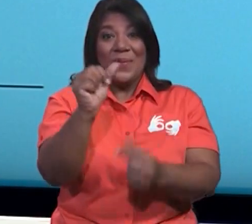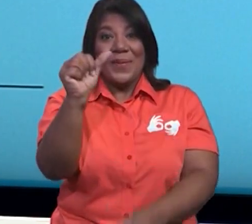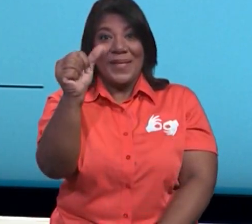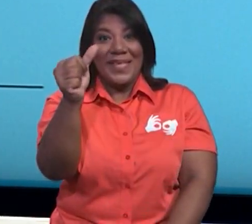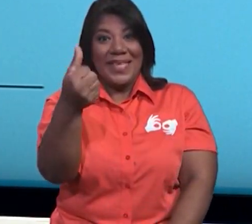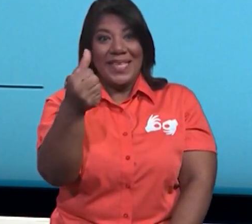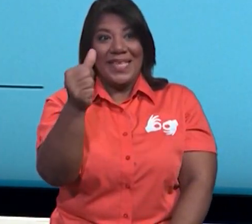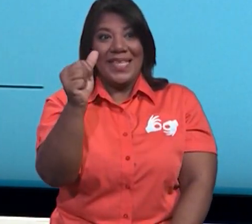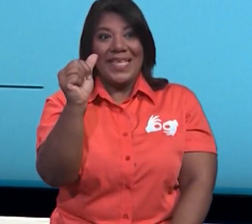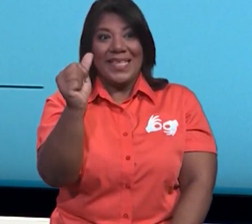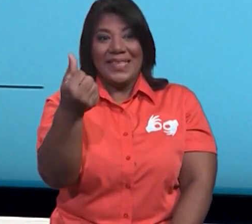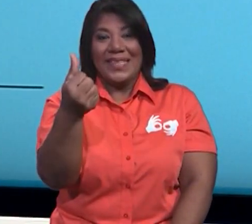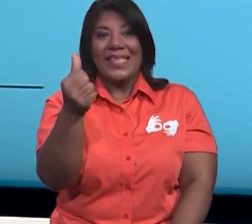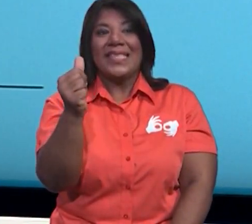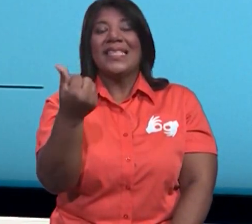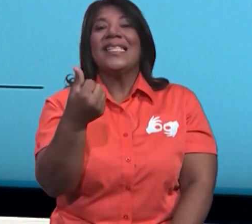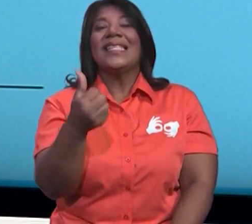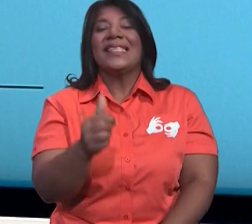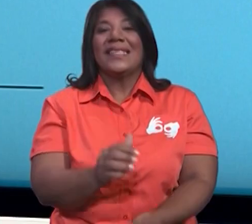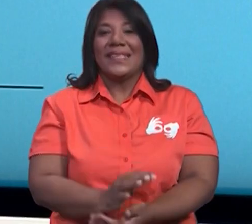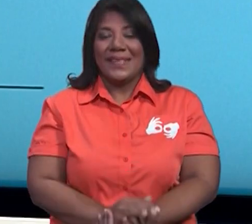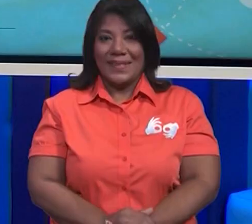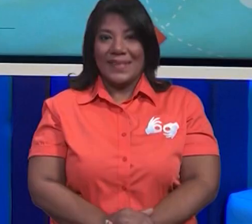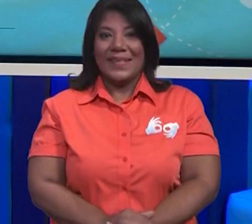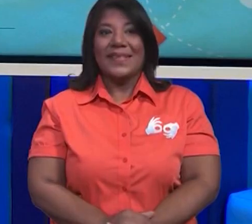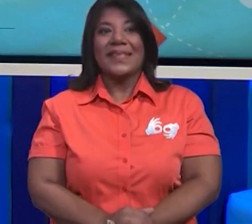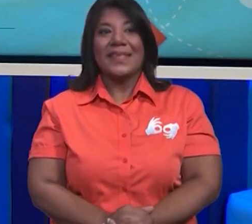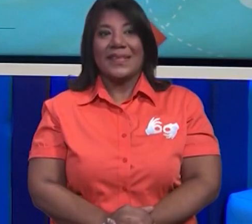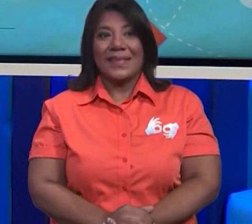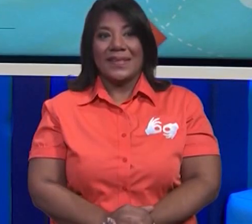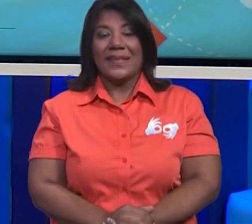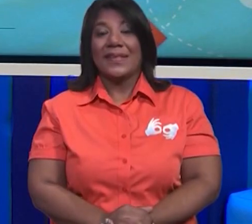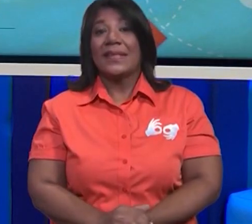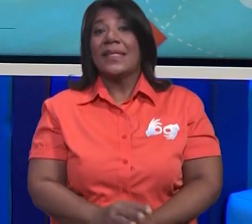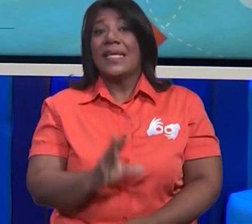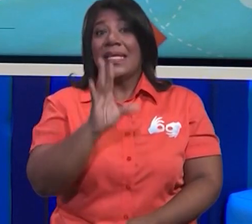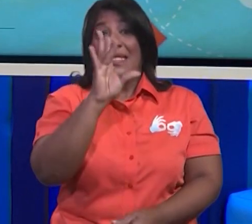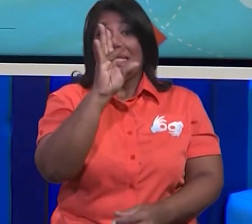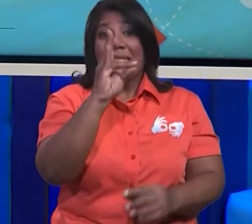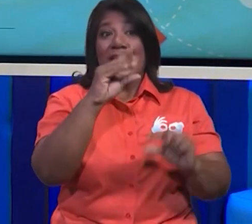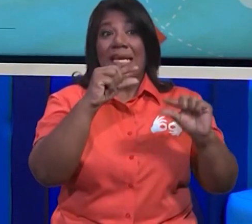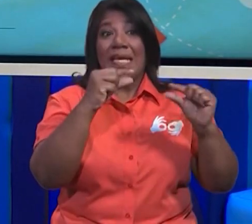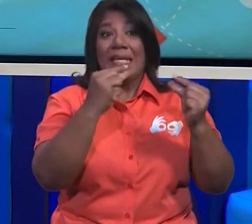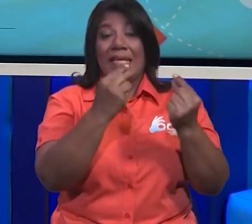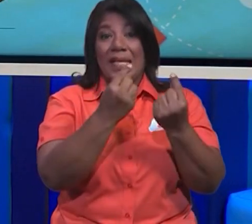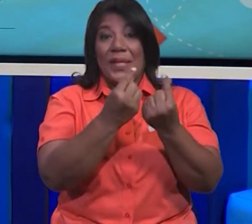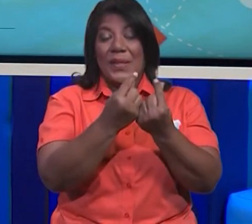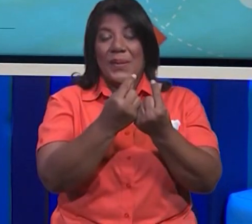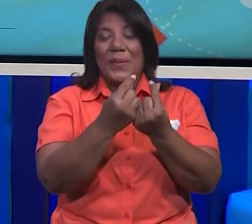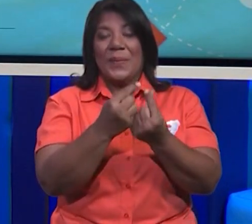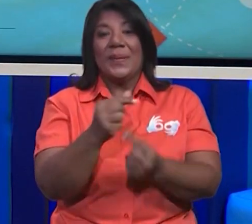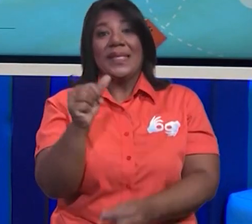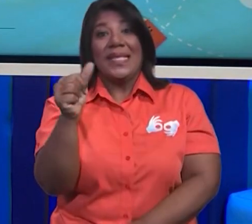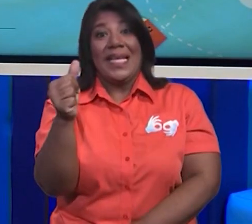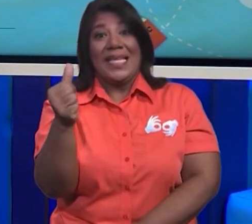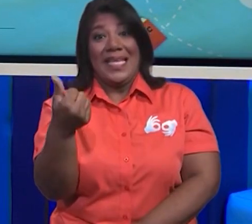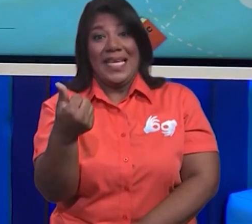Ahora, vamos a ver, si tengo 7 grupos. Vamos a hacer este cerito que se me corrió.